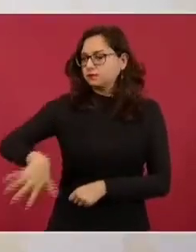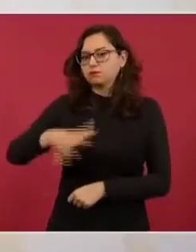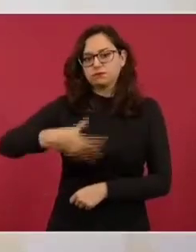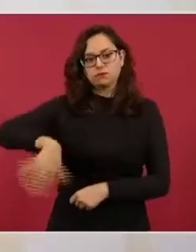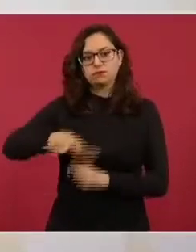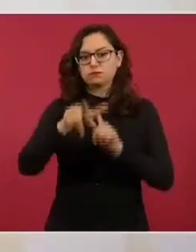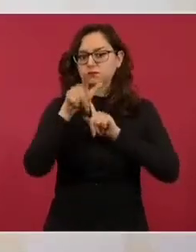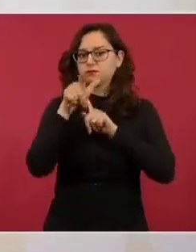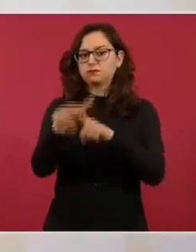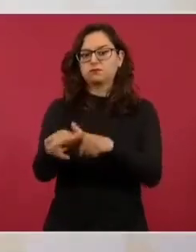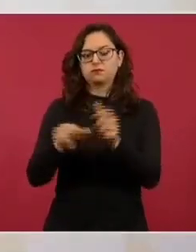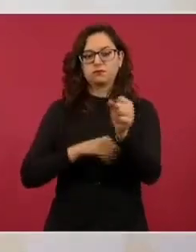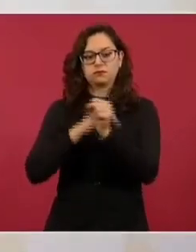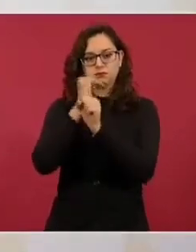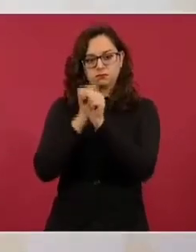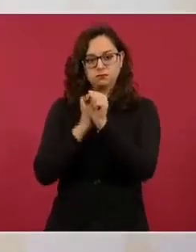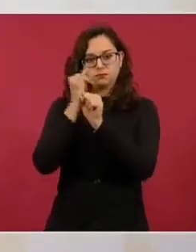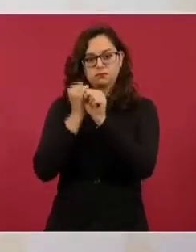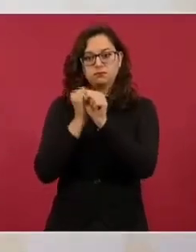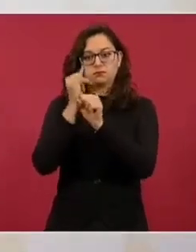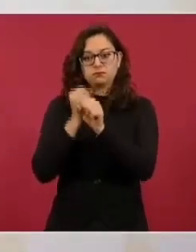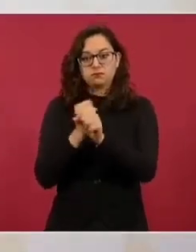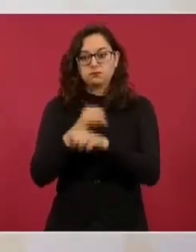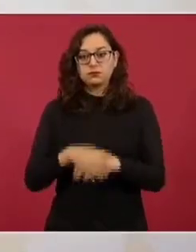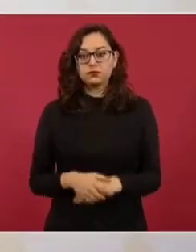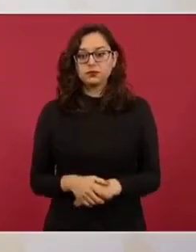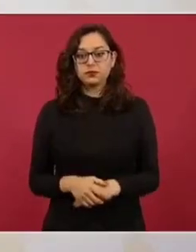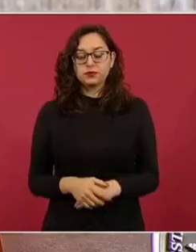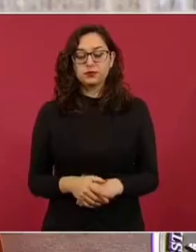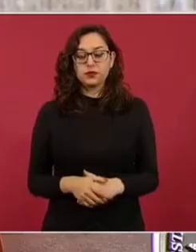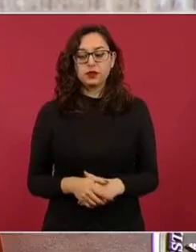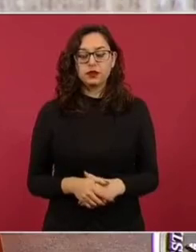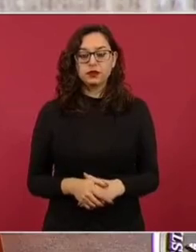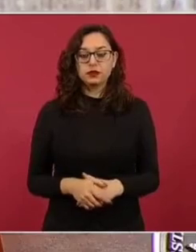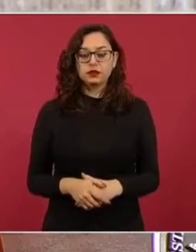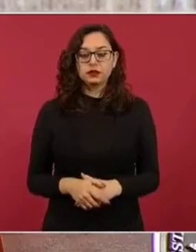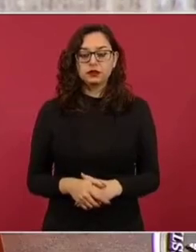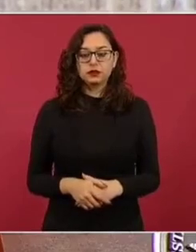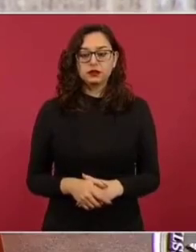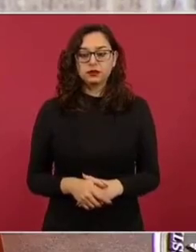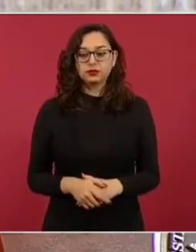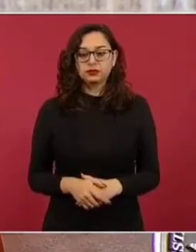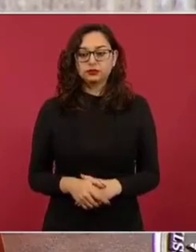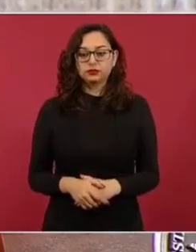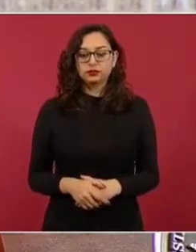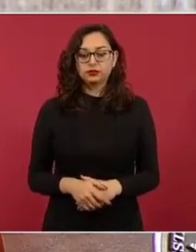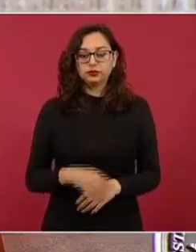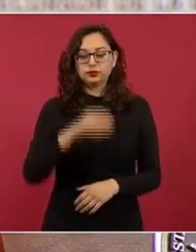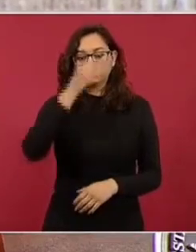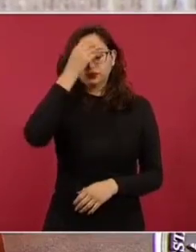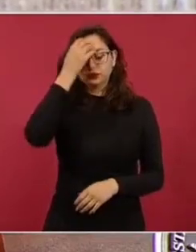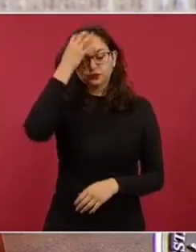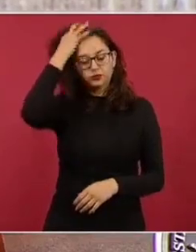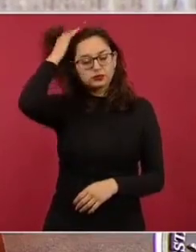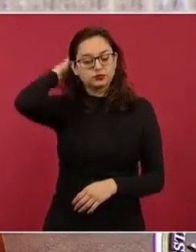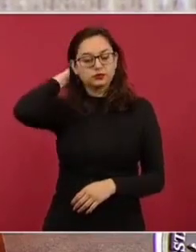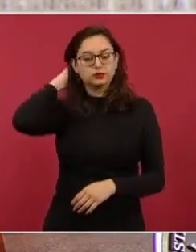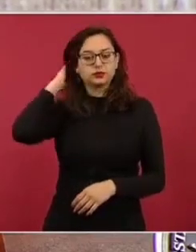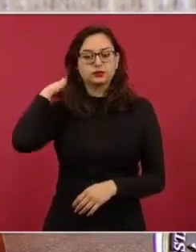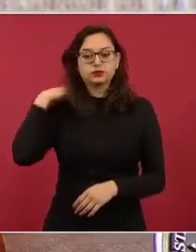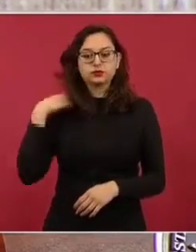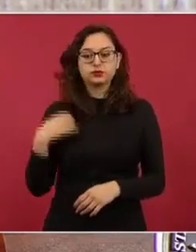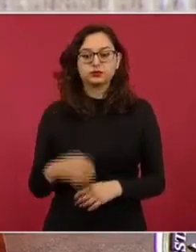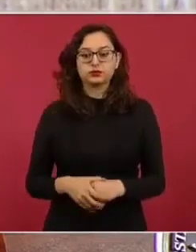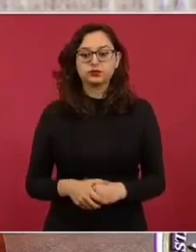Y ayer comentaba, yo no conocía a detalle sobre la